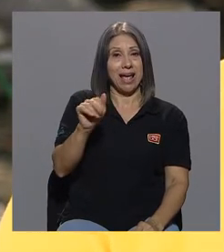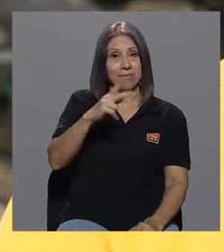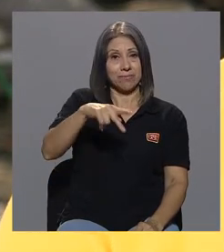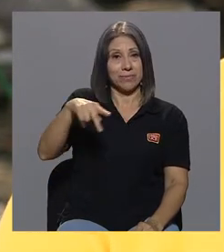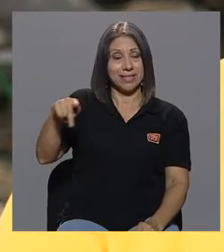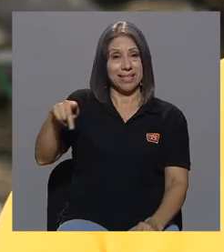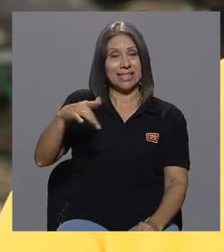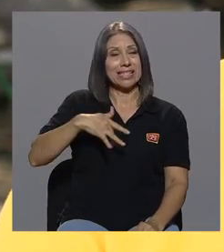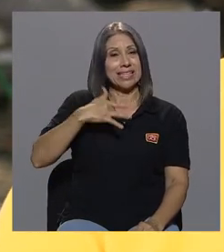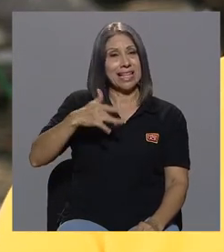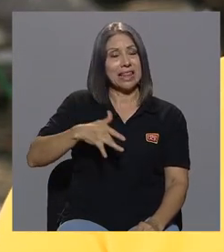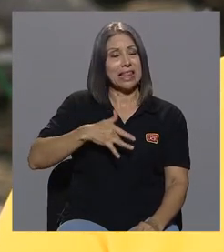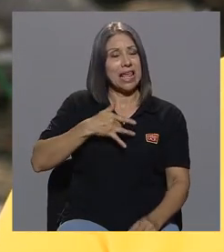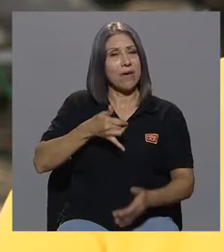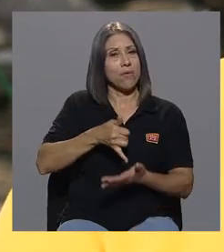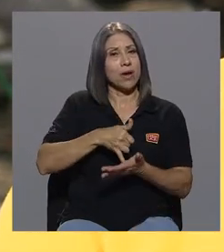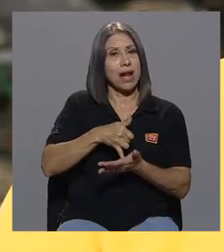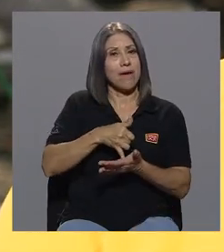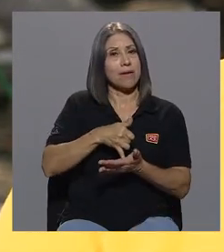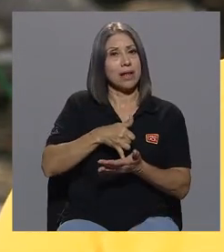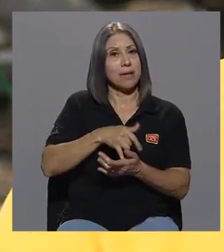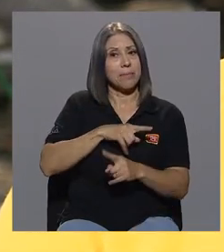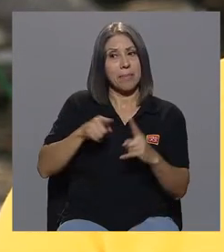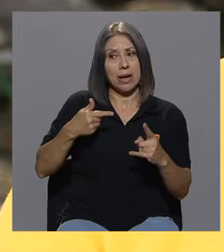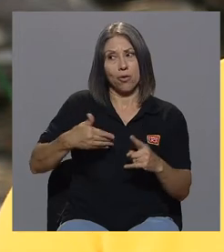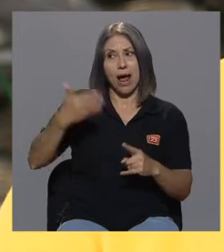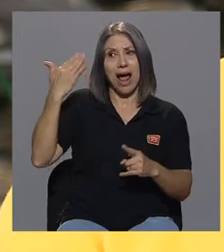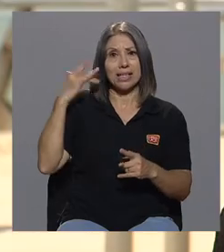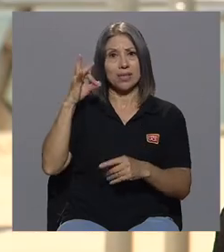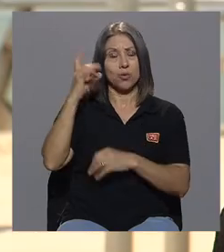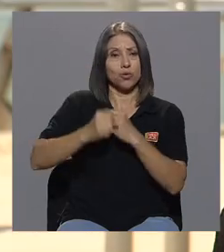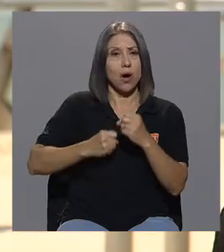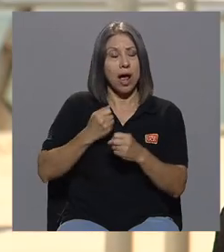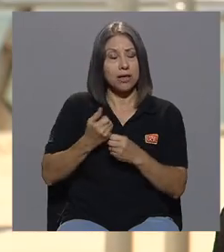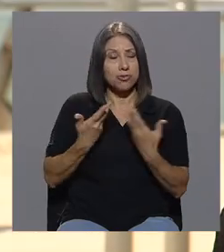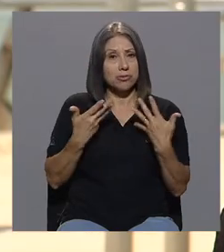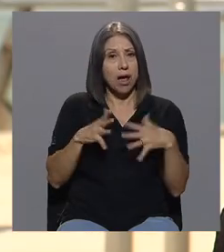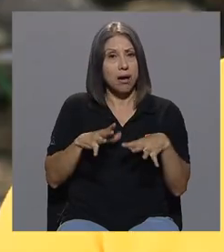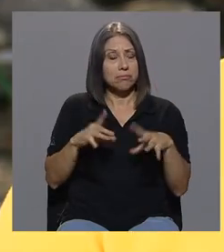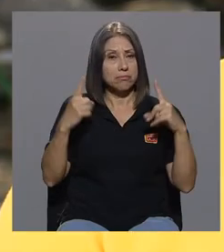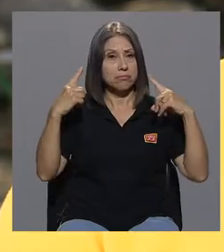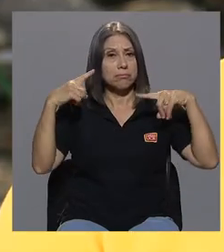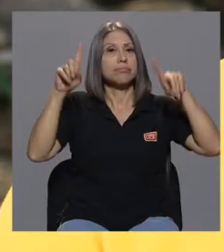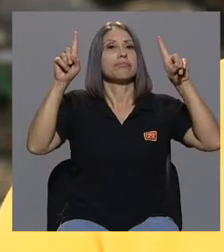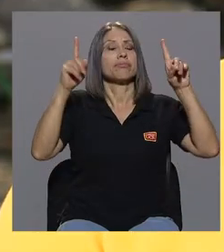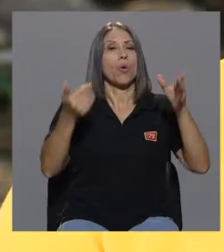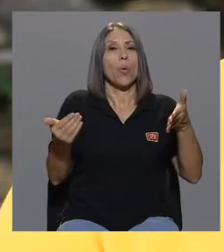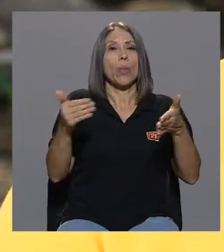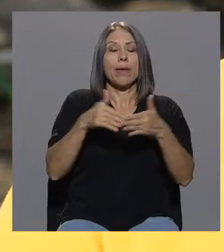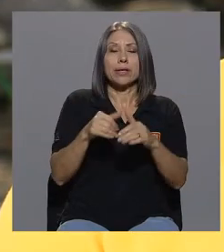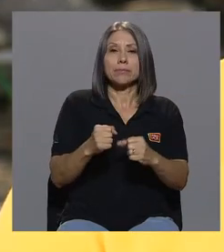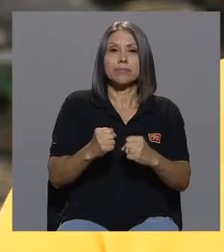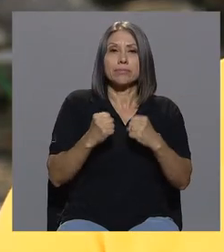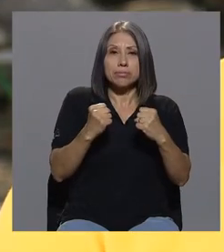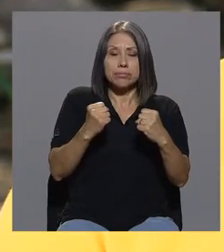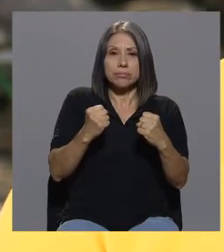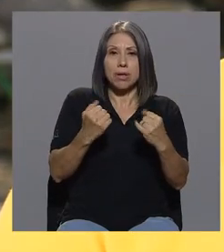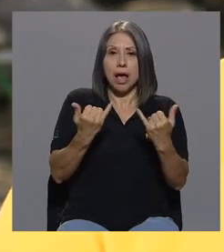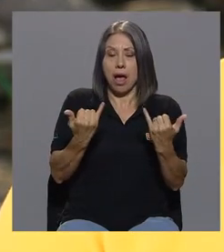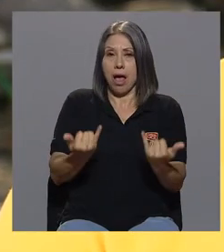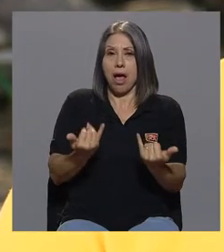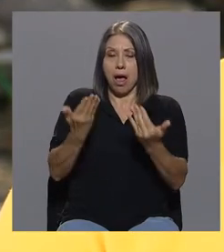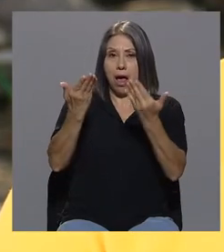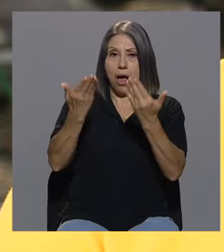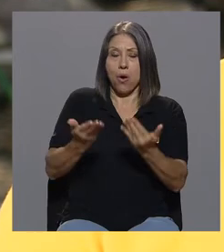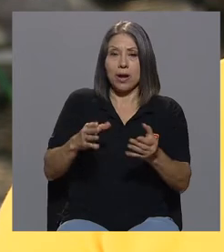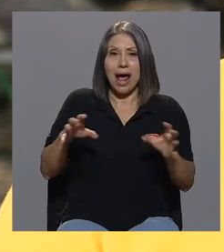a ese momento hace ocho años era un hombre retomado y que hoy por hoy es un activista